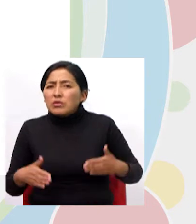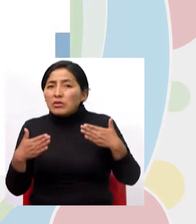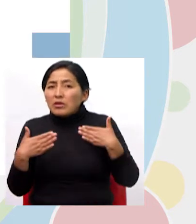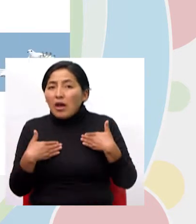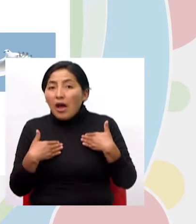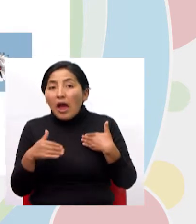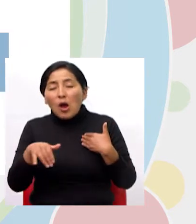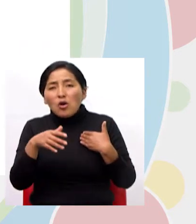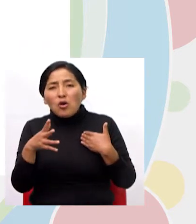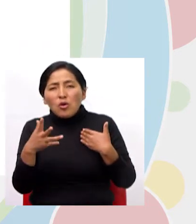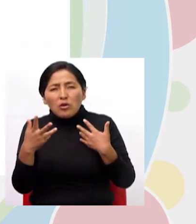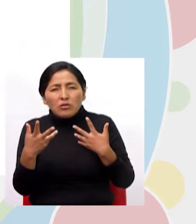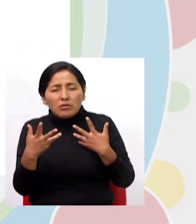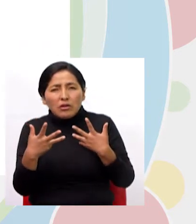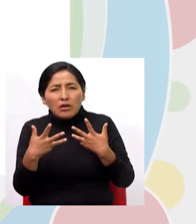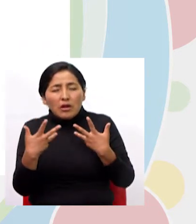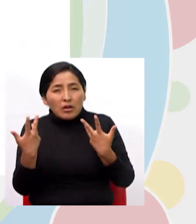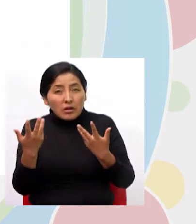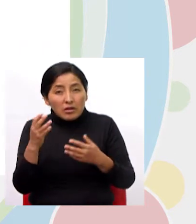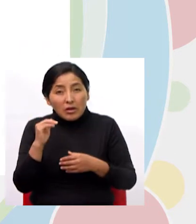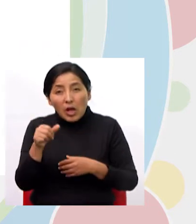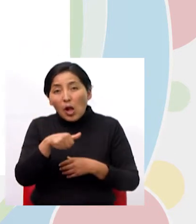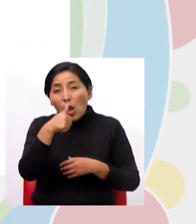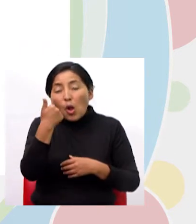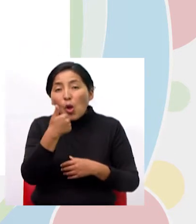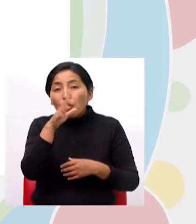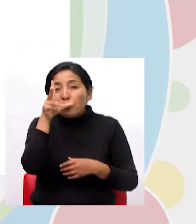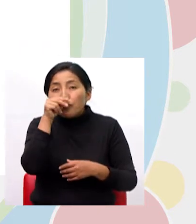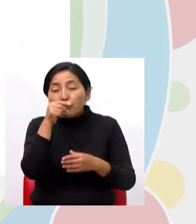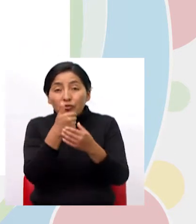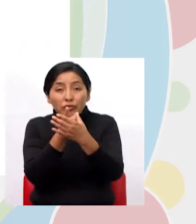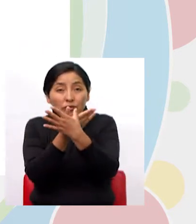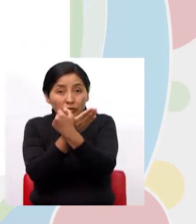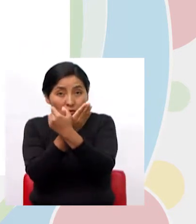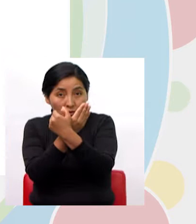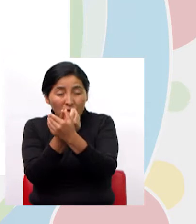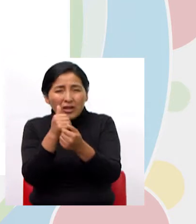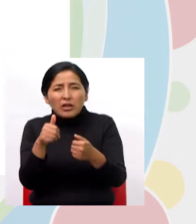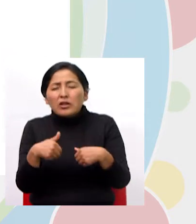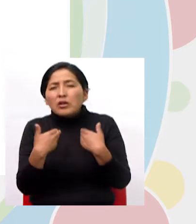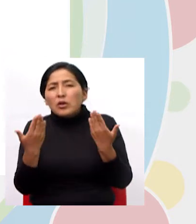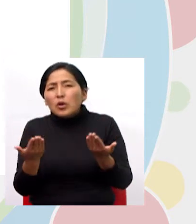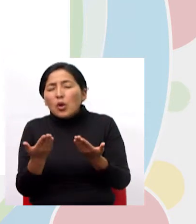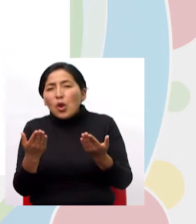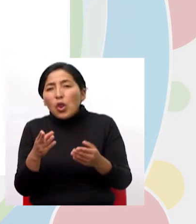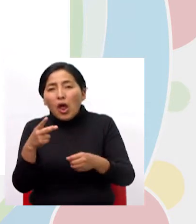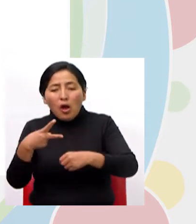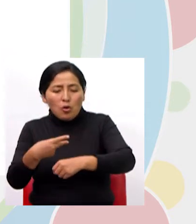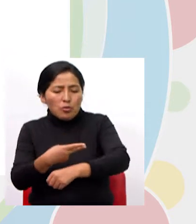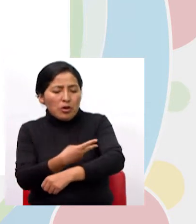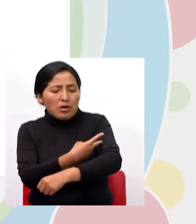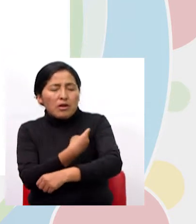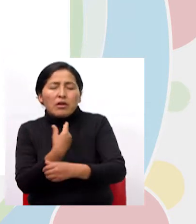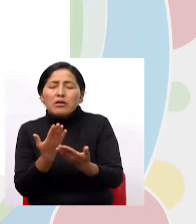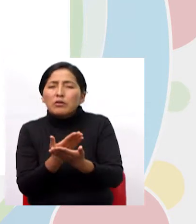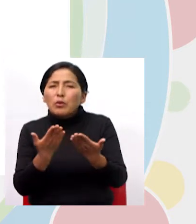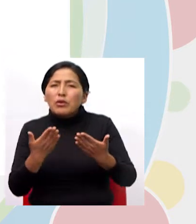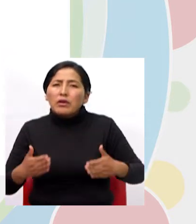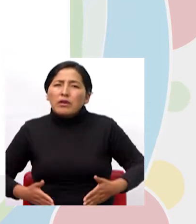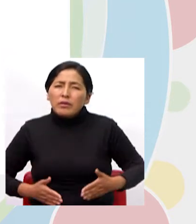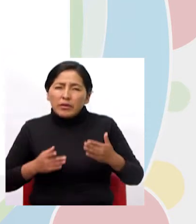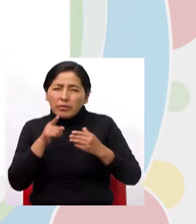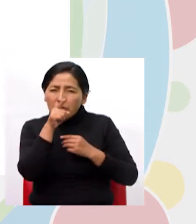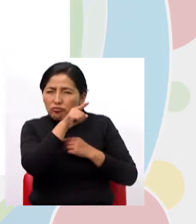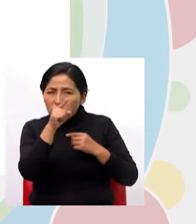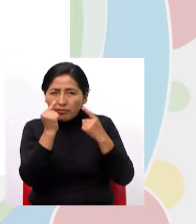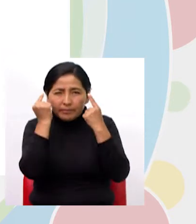jaguar tenemos a una paloma y tenemos a una oveja empecemos a pensar porque ustedes